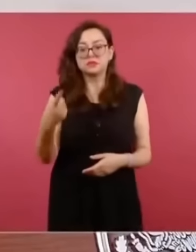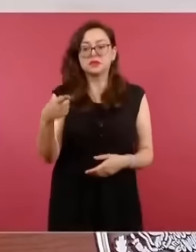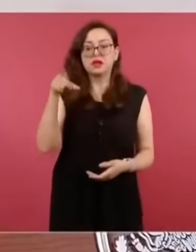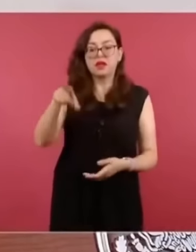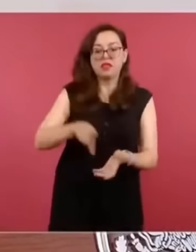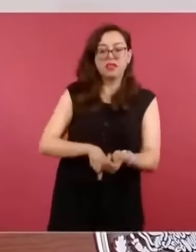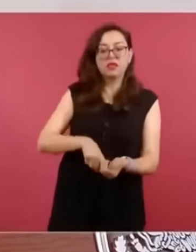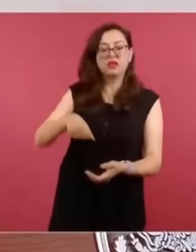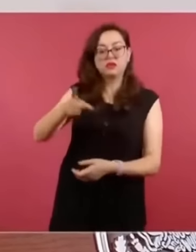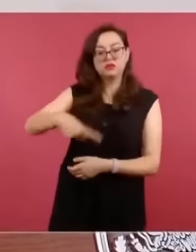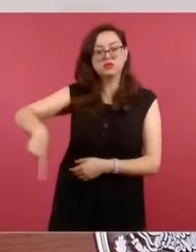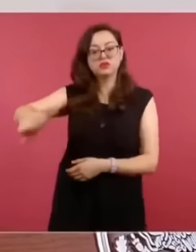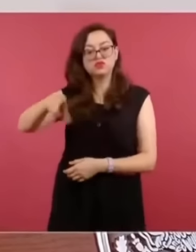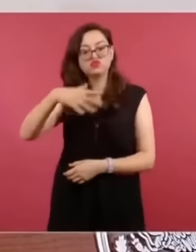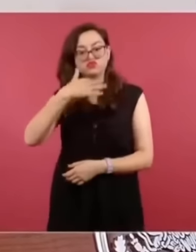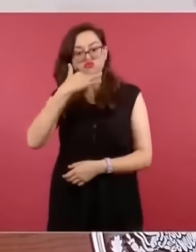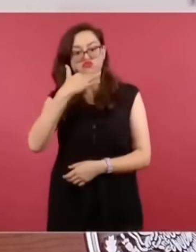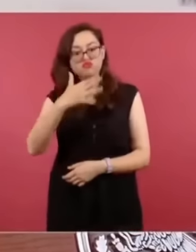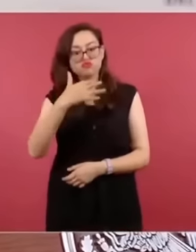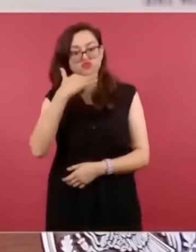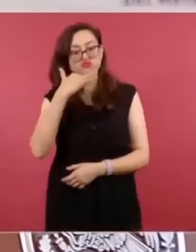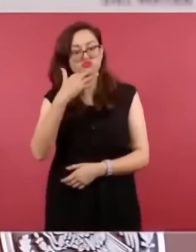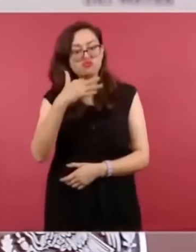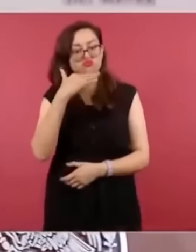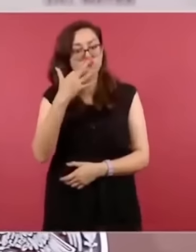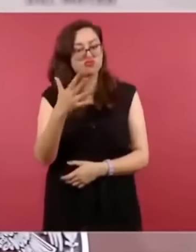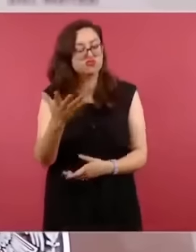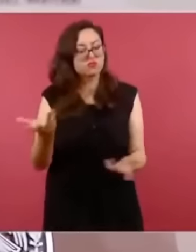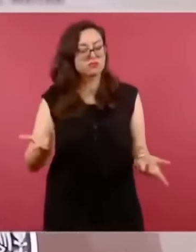el antecedente de sus miembros